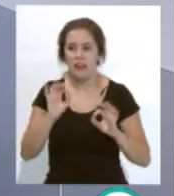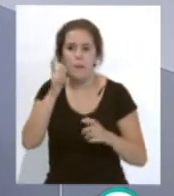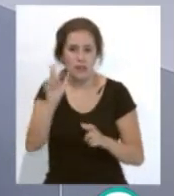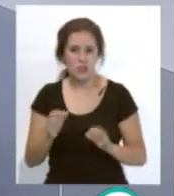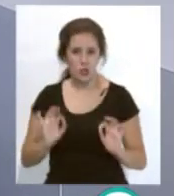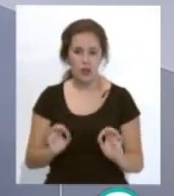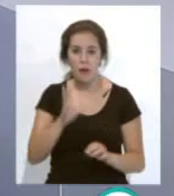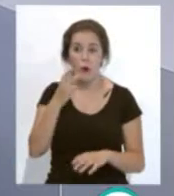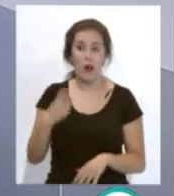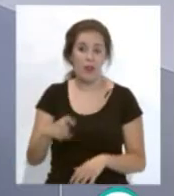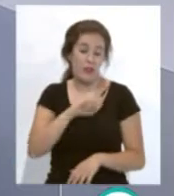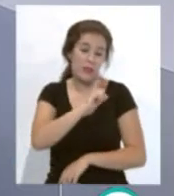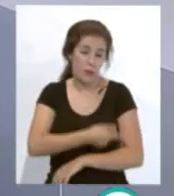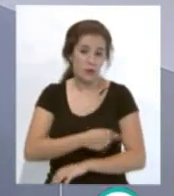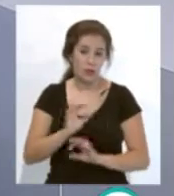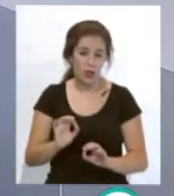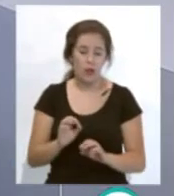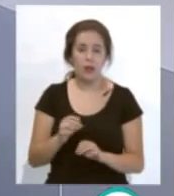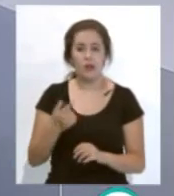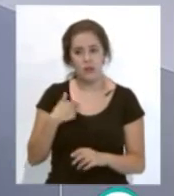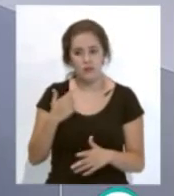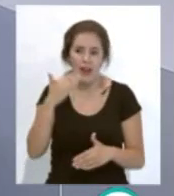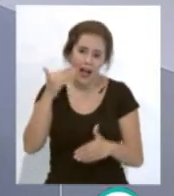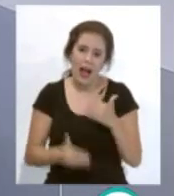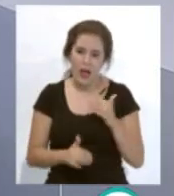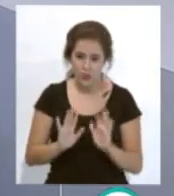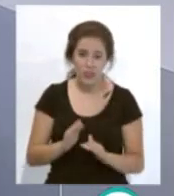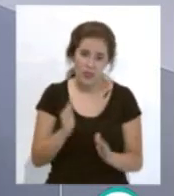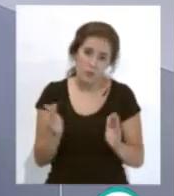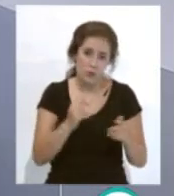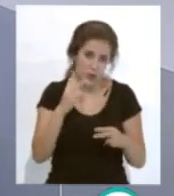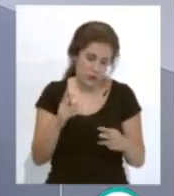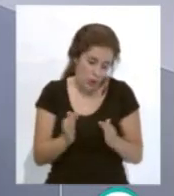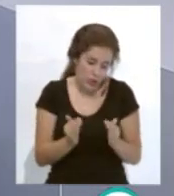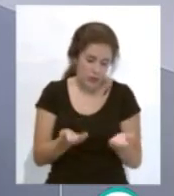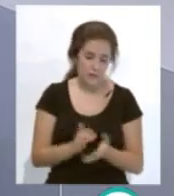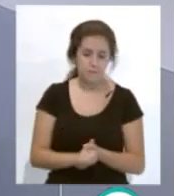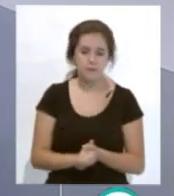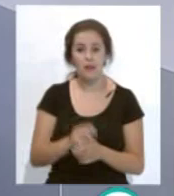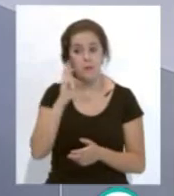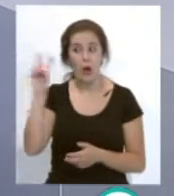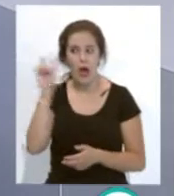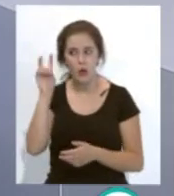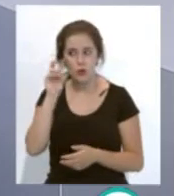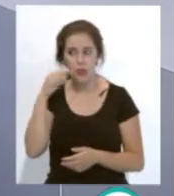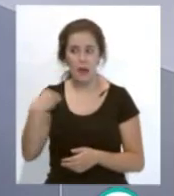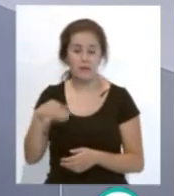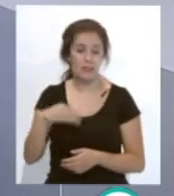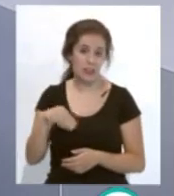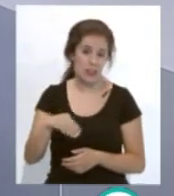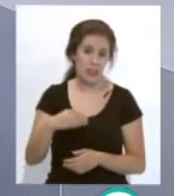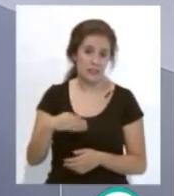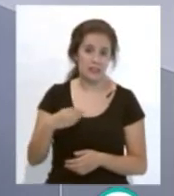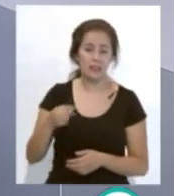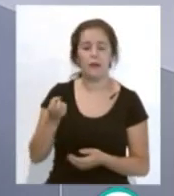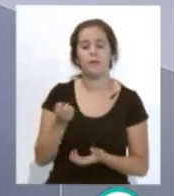deporte de élite normalmente tiene una caducidad muy corta. Vamos a escuchar al presidente, a Manuel Vizcaíno,